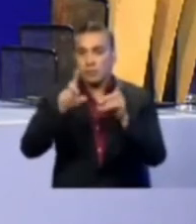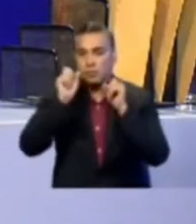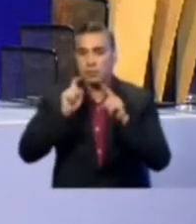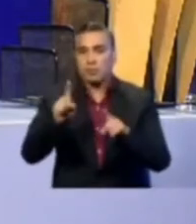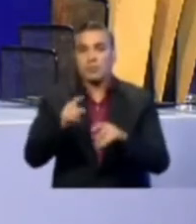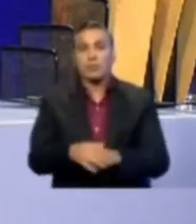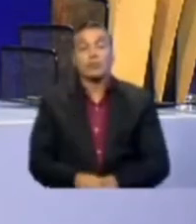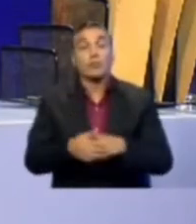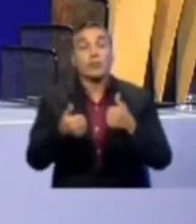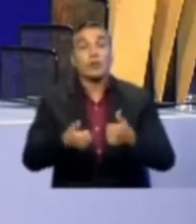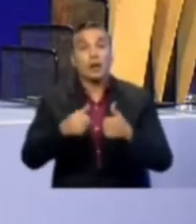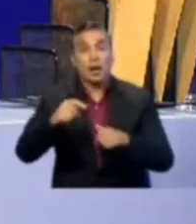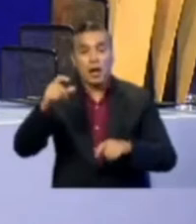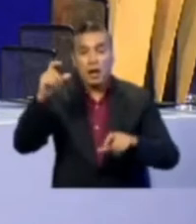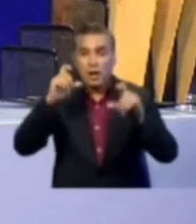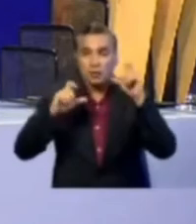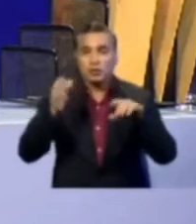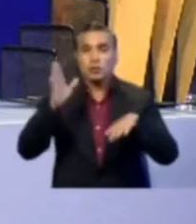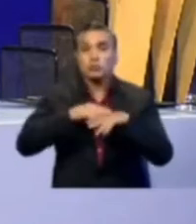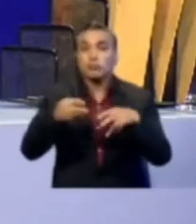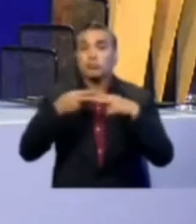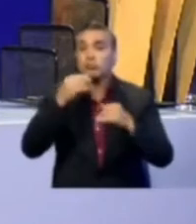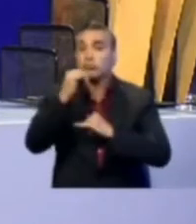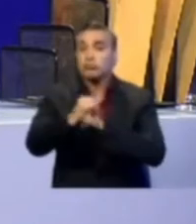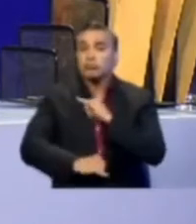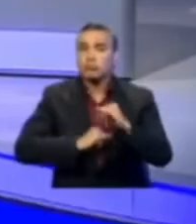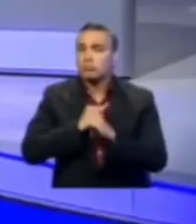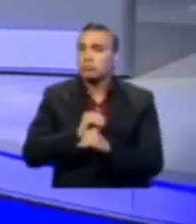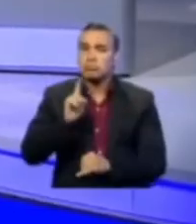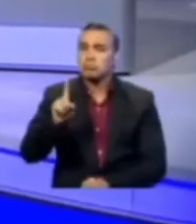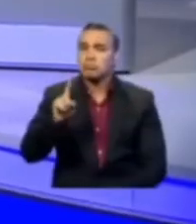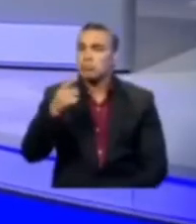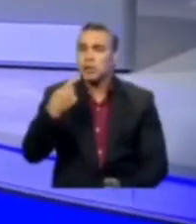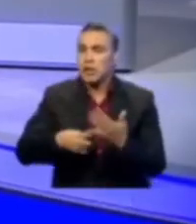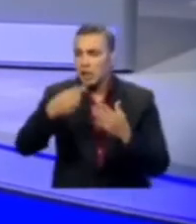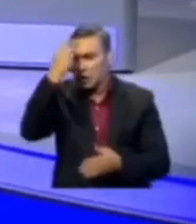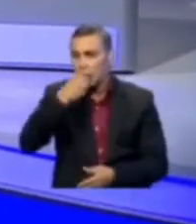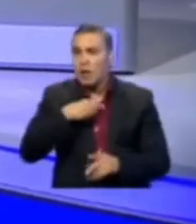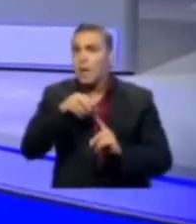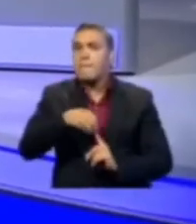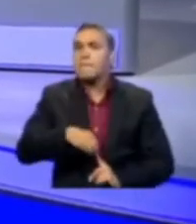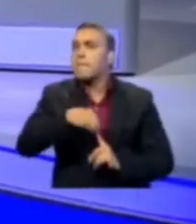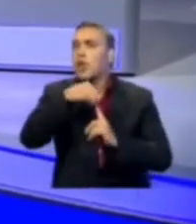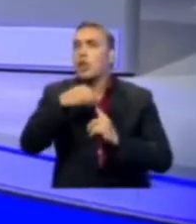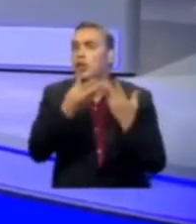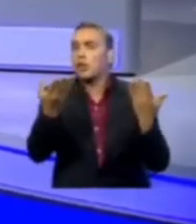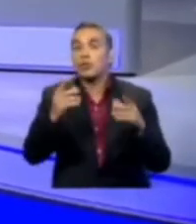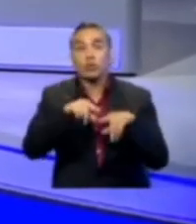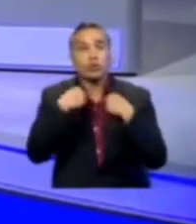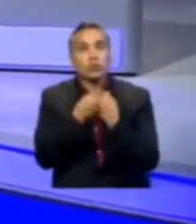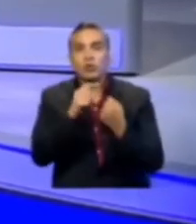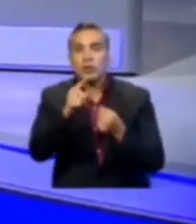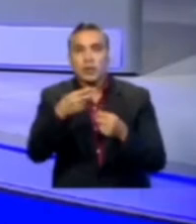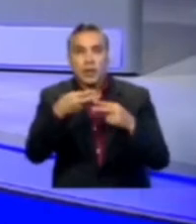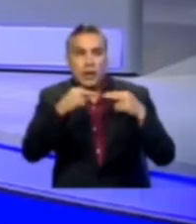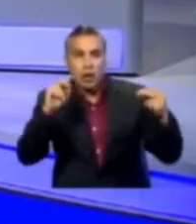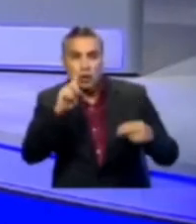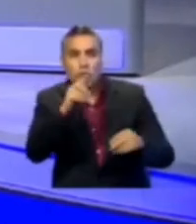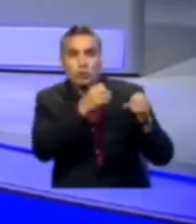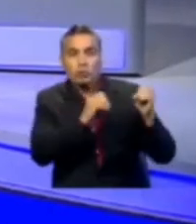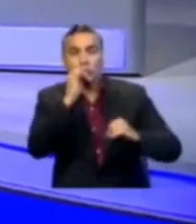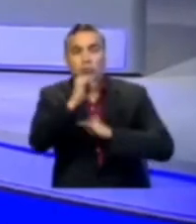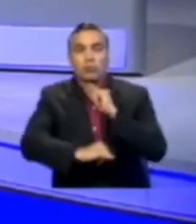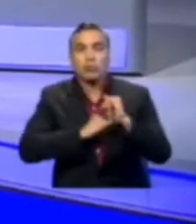planteada al candidato Arauz. Sobre las relaciones internacionales, ¿cuáles serán sus prioridades fundamentales? ¿Con qué grupos regionales, organismos